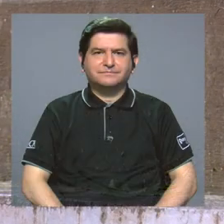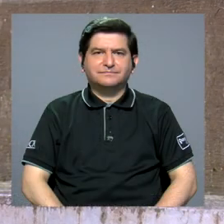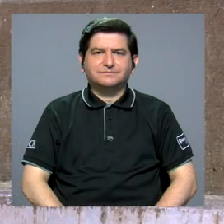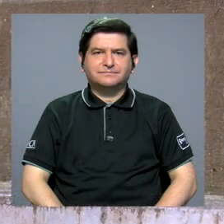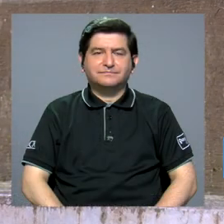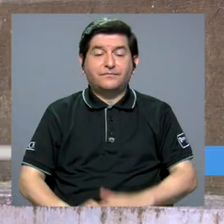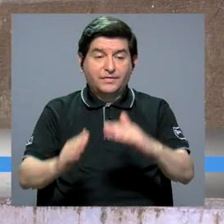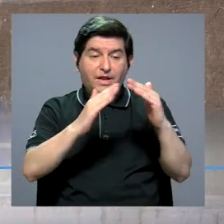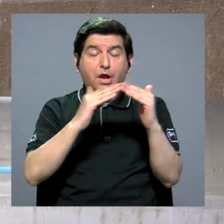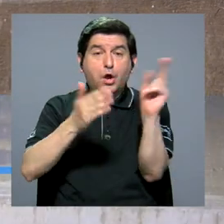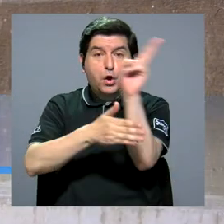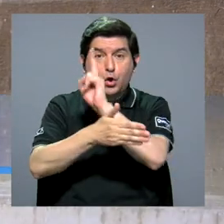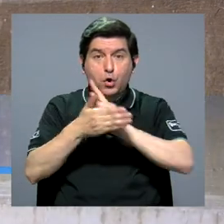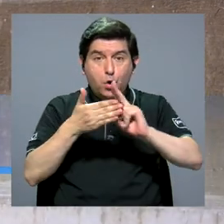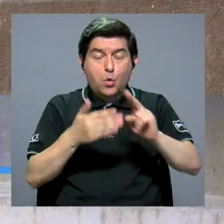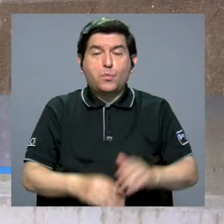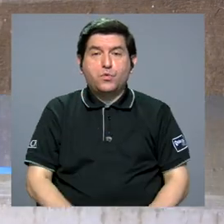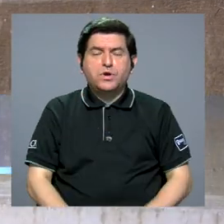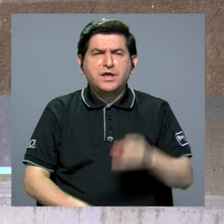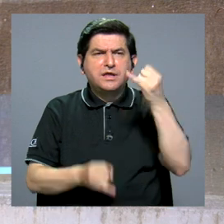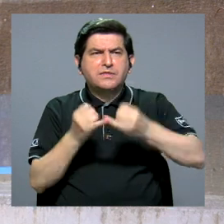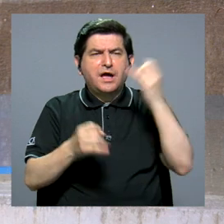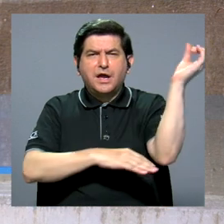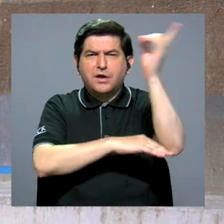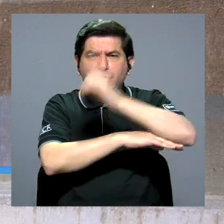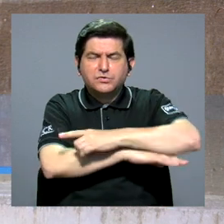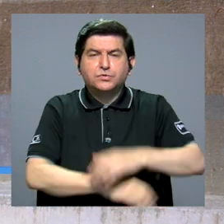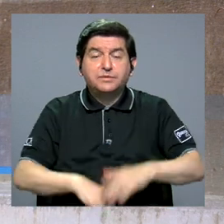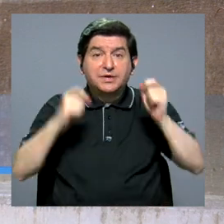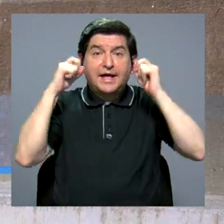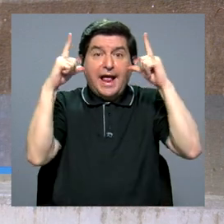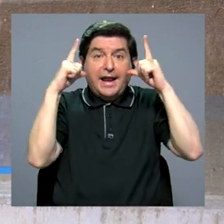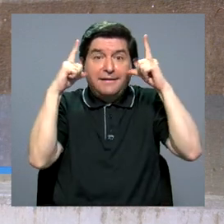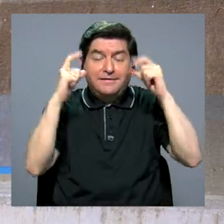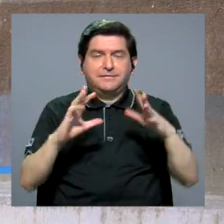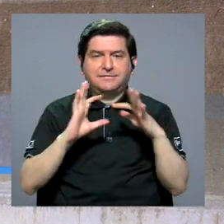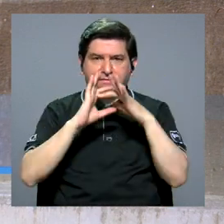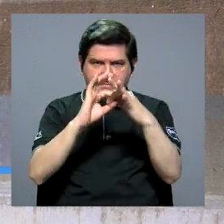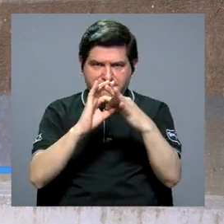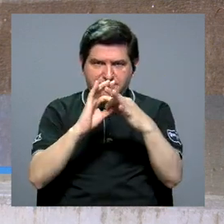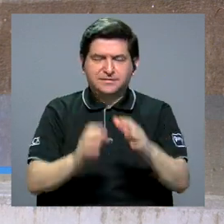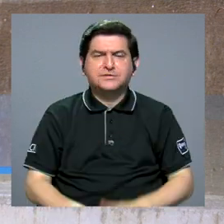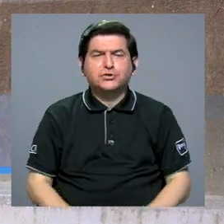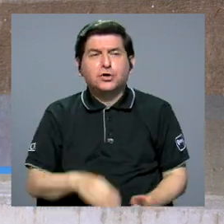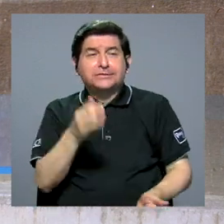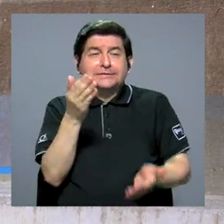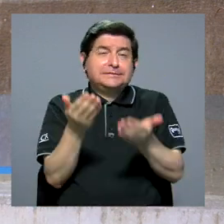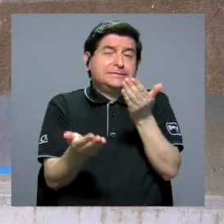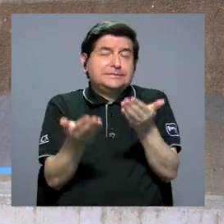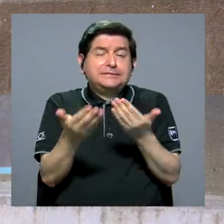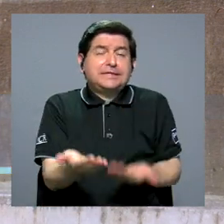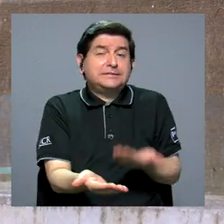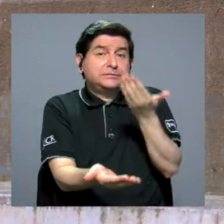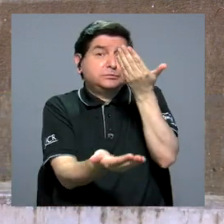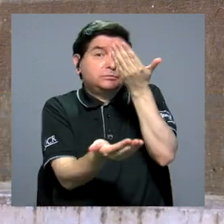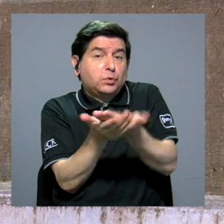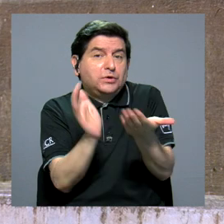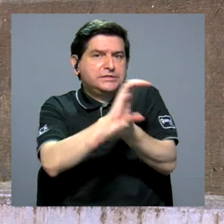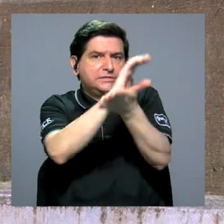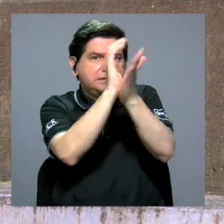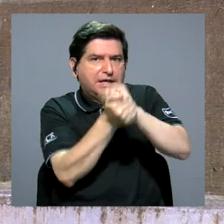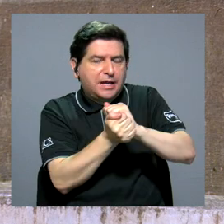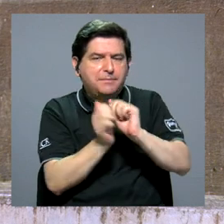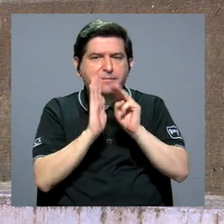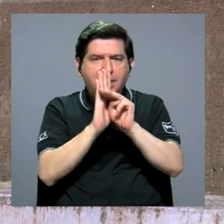La comunidad universitaria recibe en los últimos días alertas con respecto a posibles o propuestas de